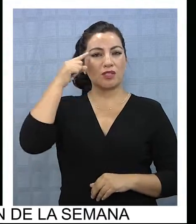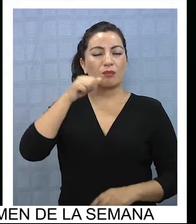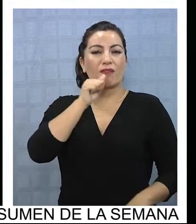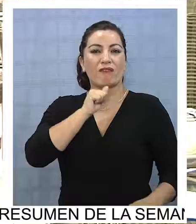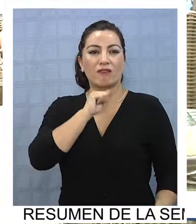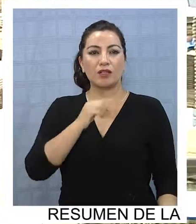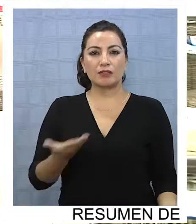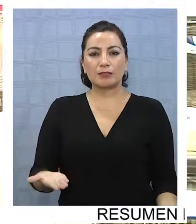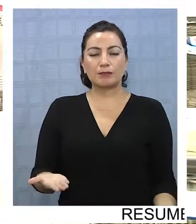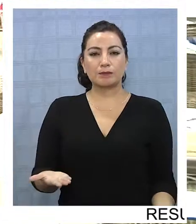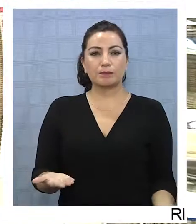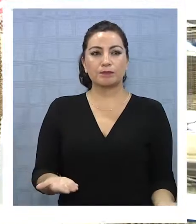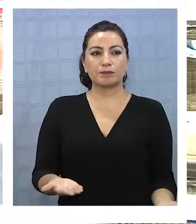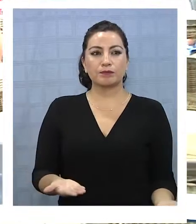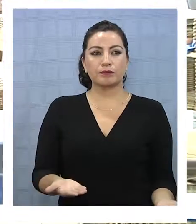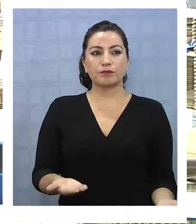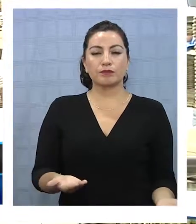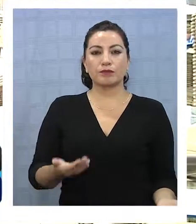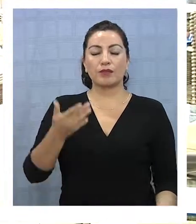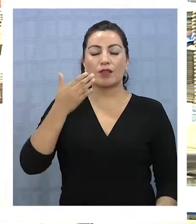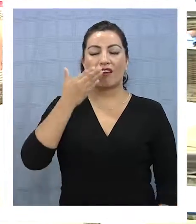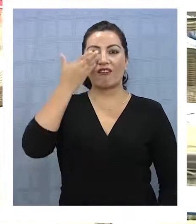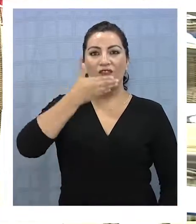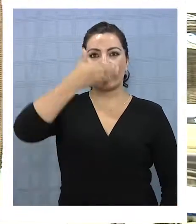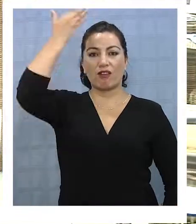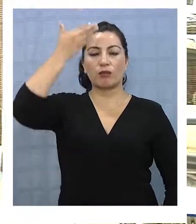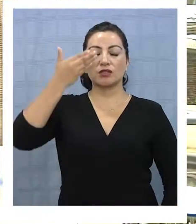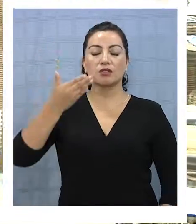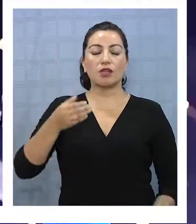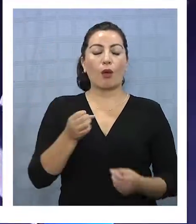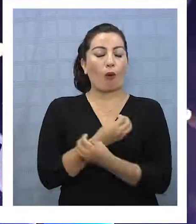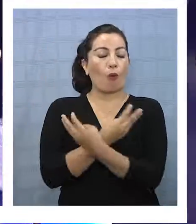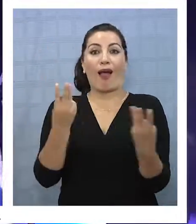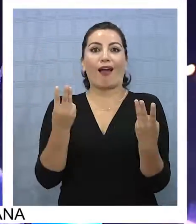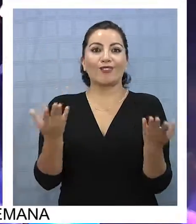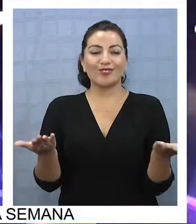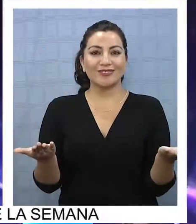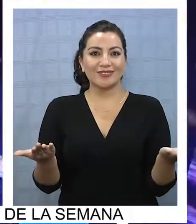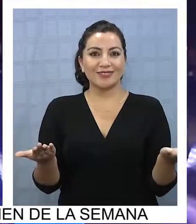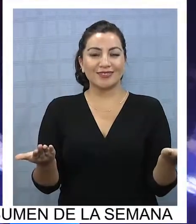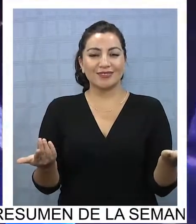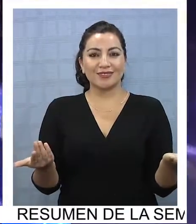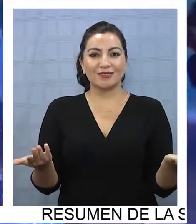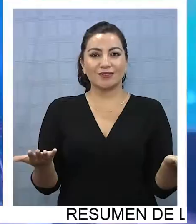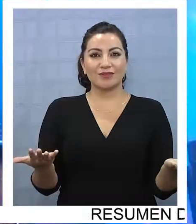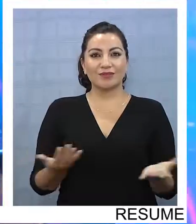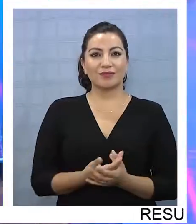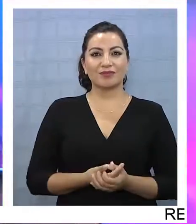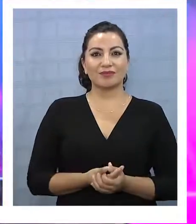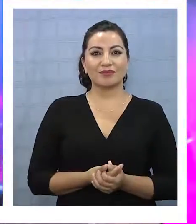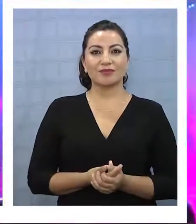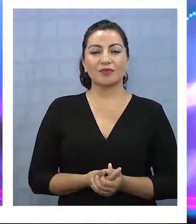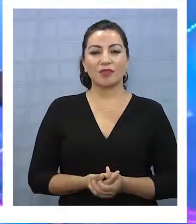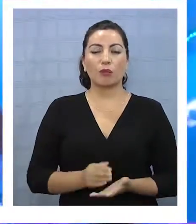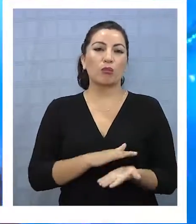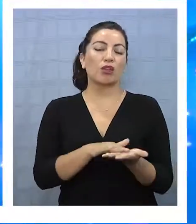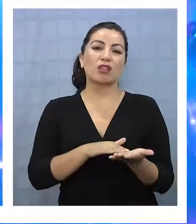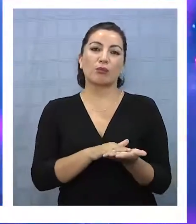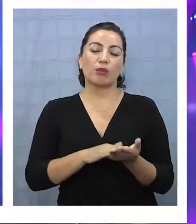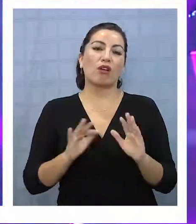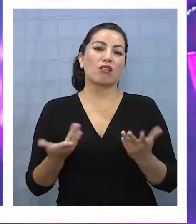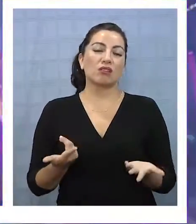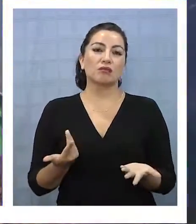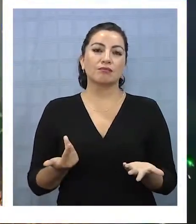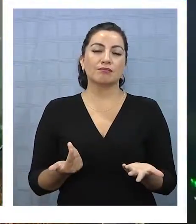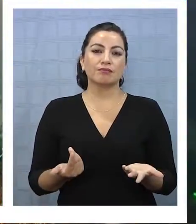artistas guau, así, esos artistas que están actuales, ¿cachai? Por ejemplo, ahora